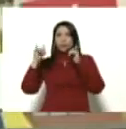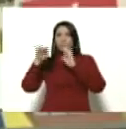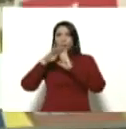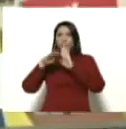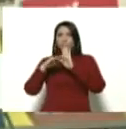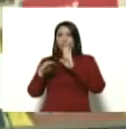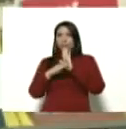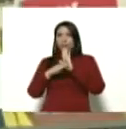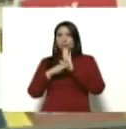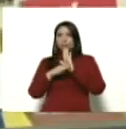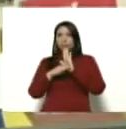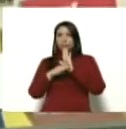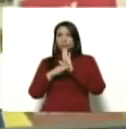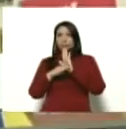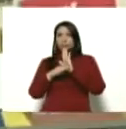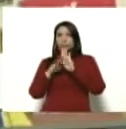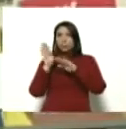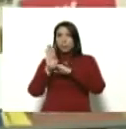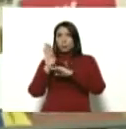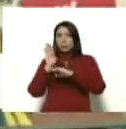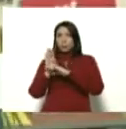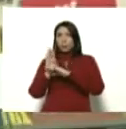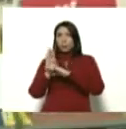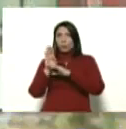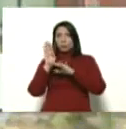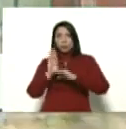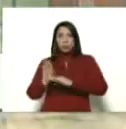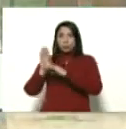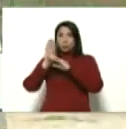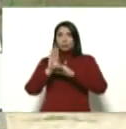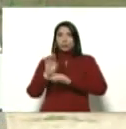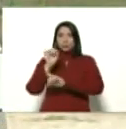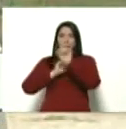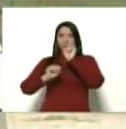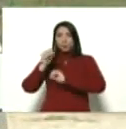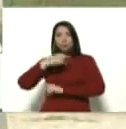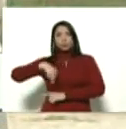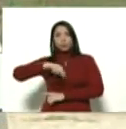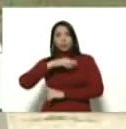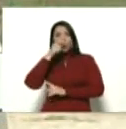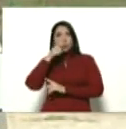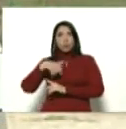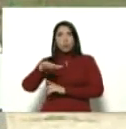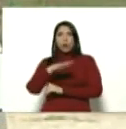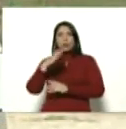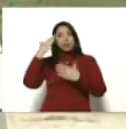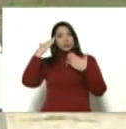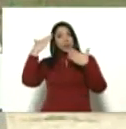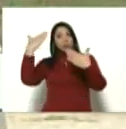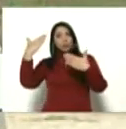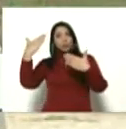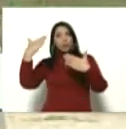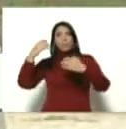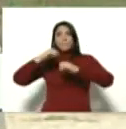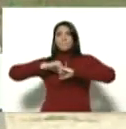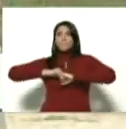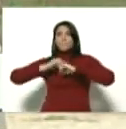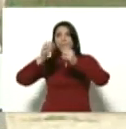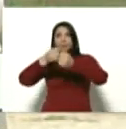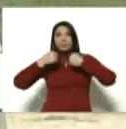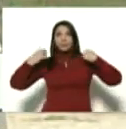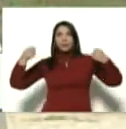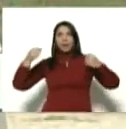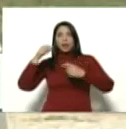de protección y prevención todo el pueblo de Ciudad Tiuna los saluda desde sus ventanas el